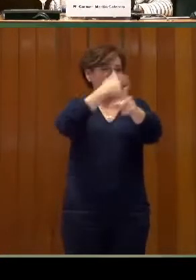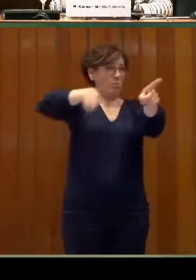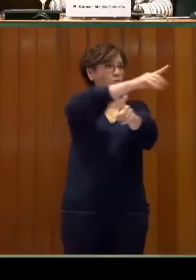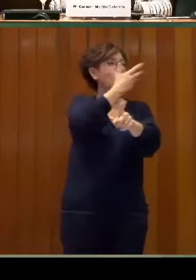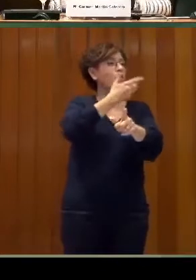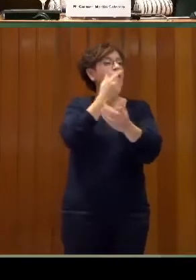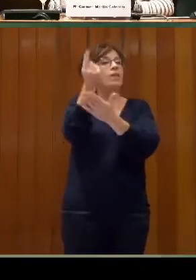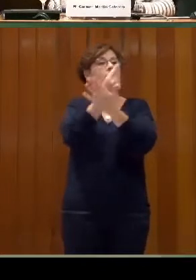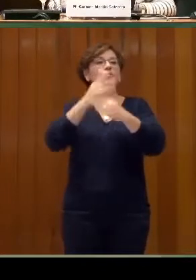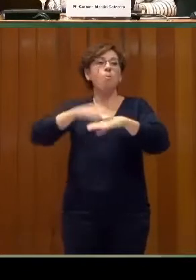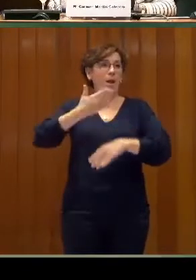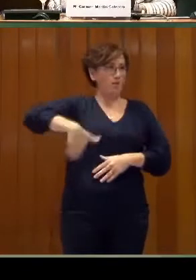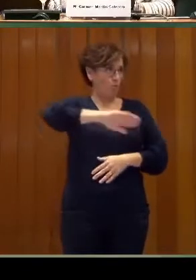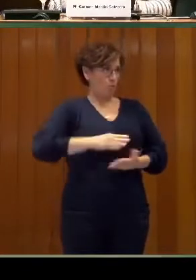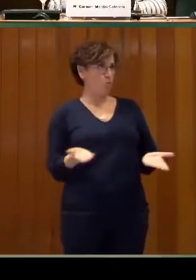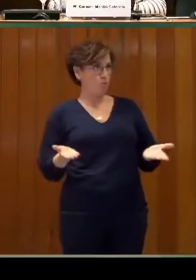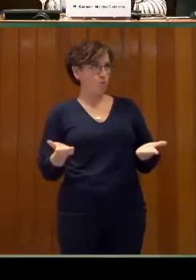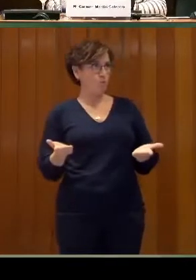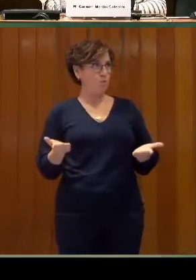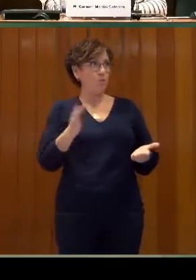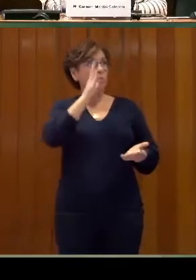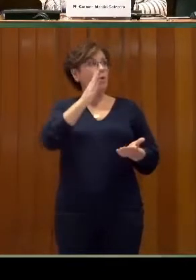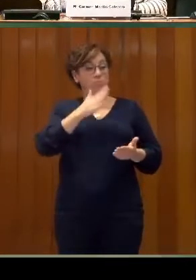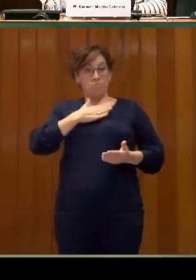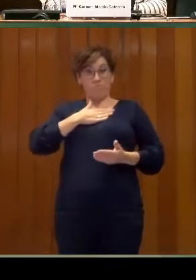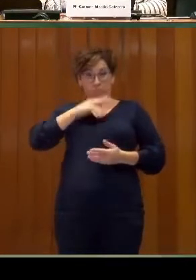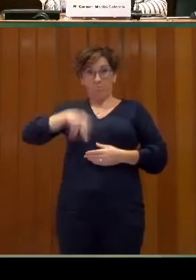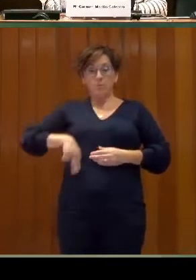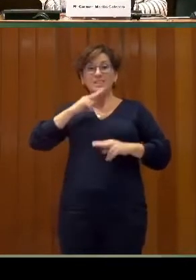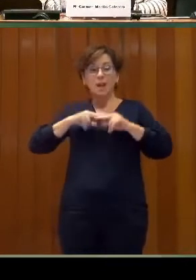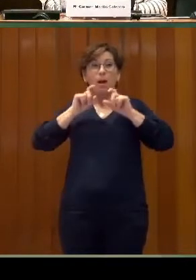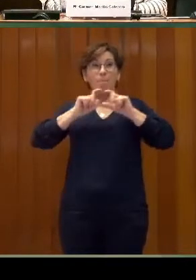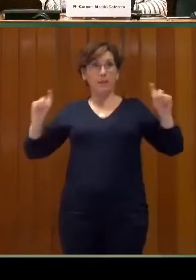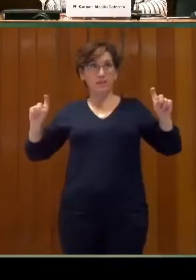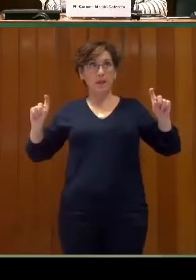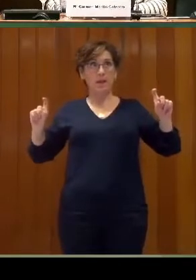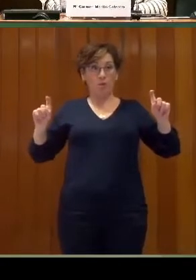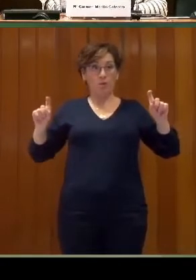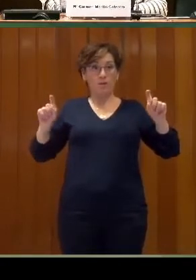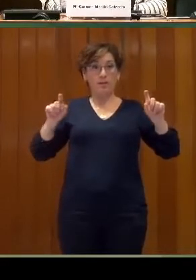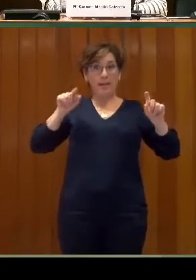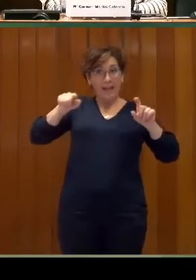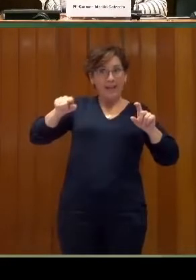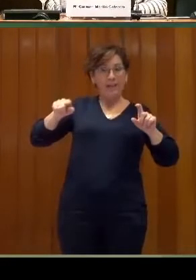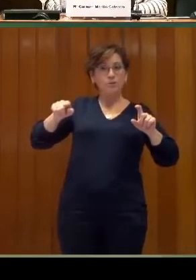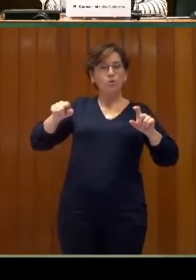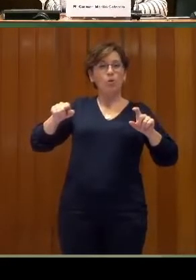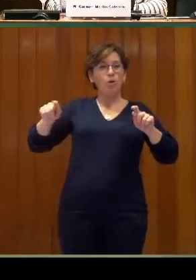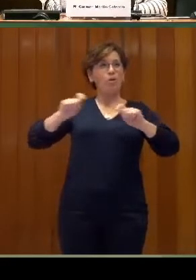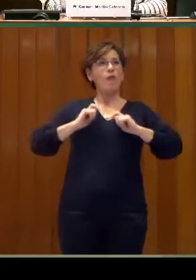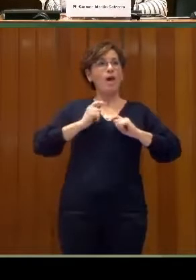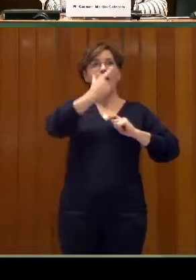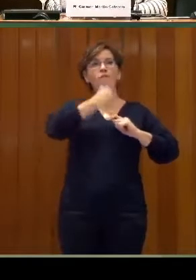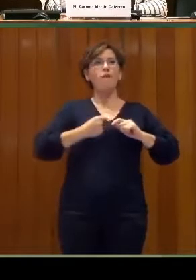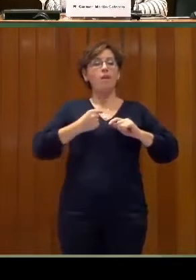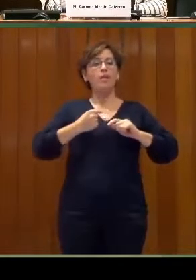Además, estamos convencidos, porque al final somos una empresa, de que esto nos va a ayudar también a lograr un posicionamiento